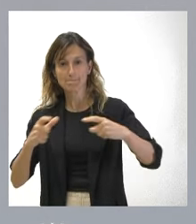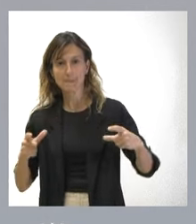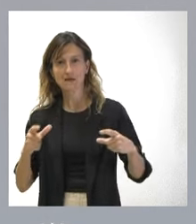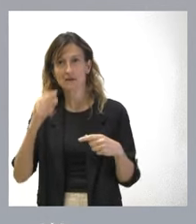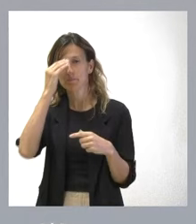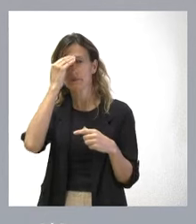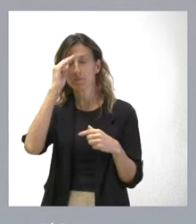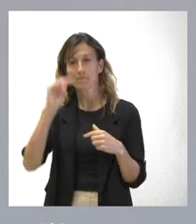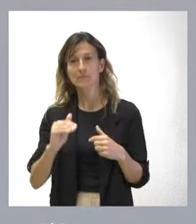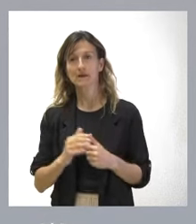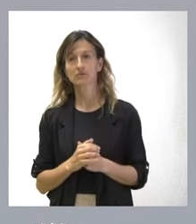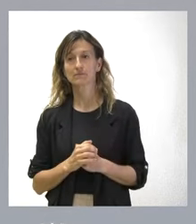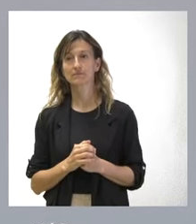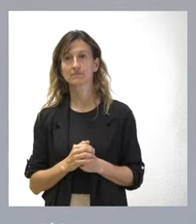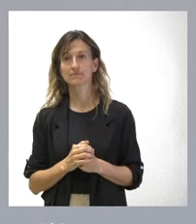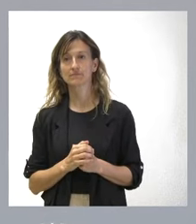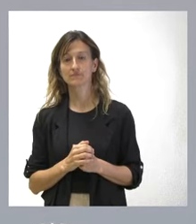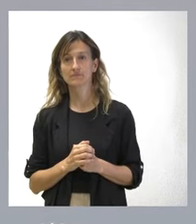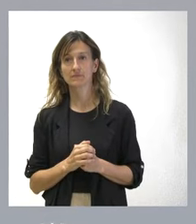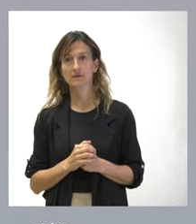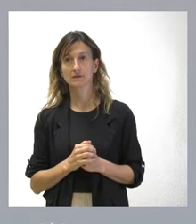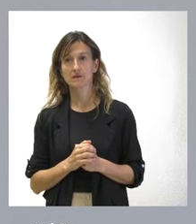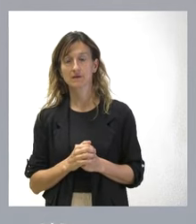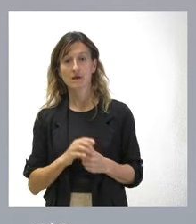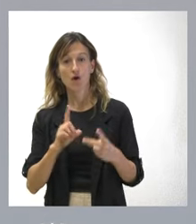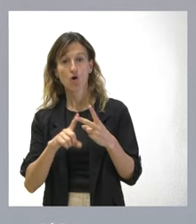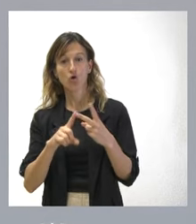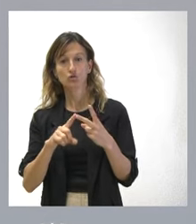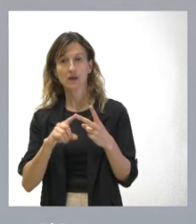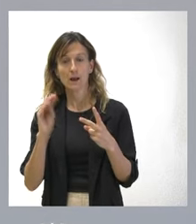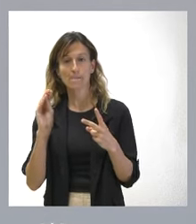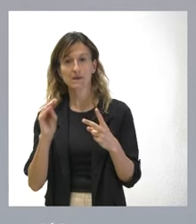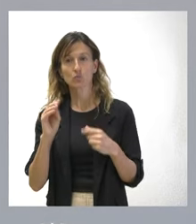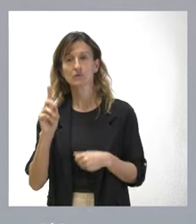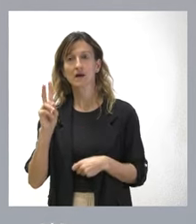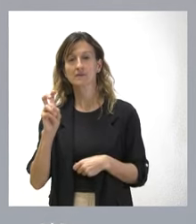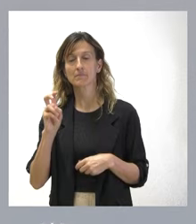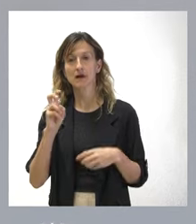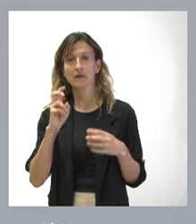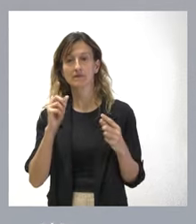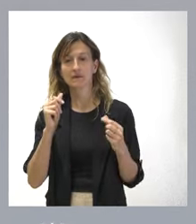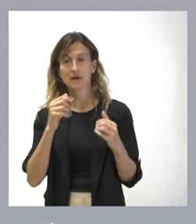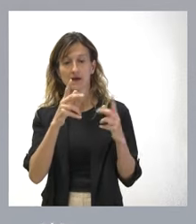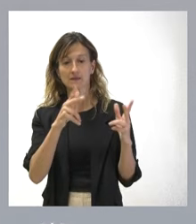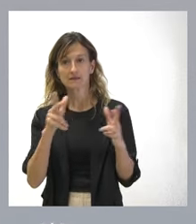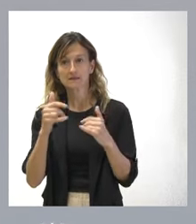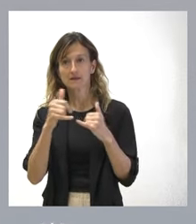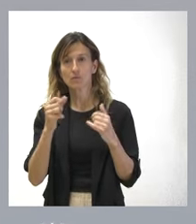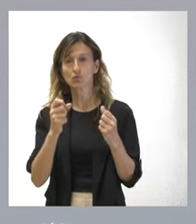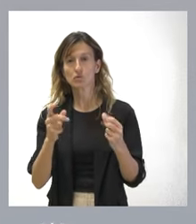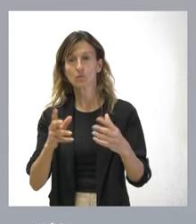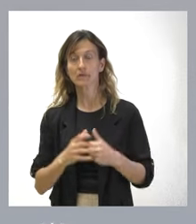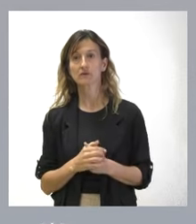consecuencia del éxito de esta iniciativa. La otra cuestión, es la que tiene que ver con la distribución de cada uno de los tramos y el número de viajeros